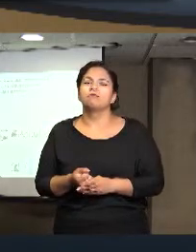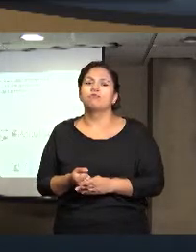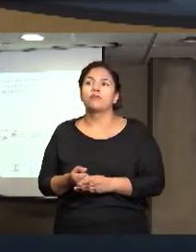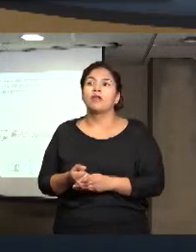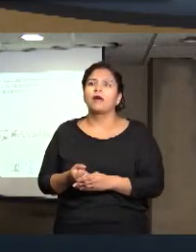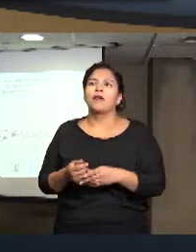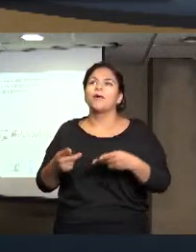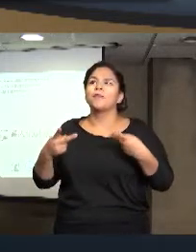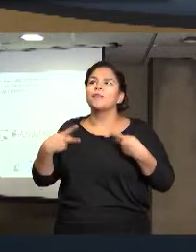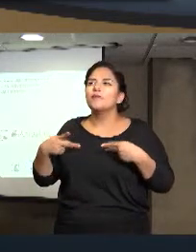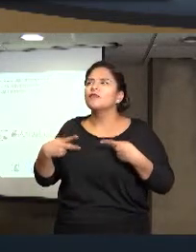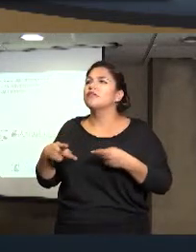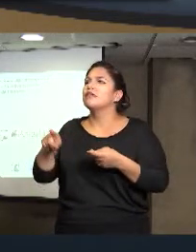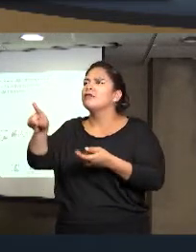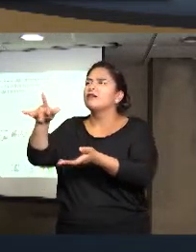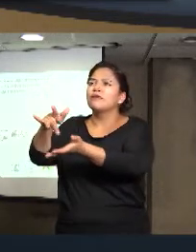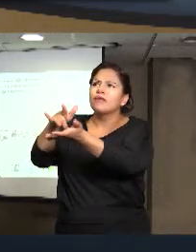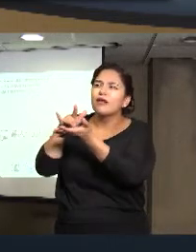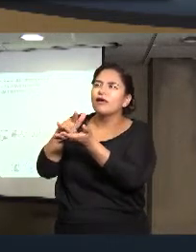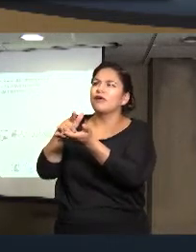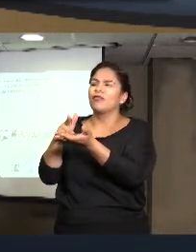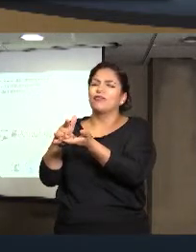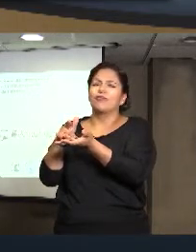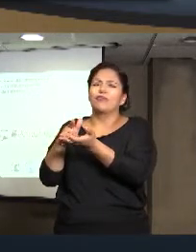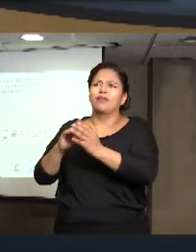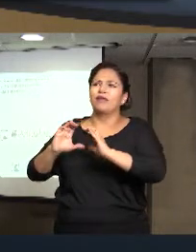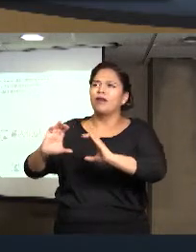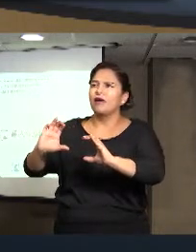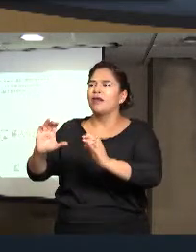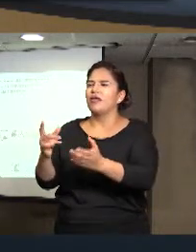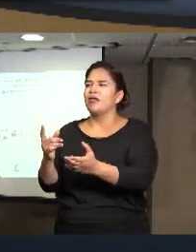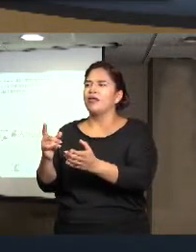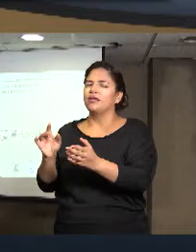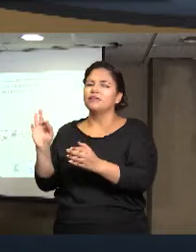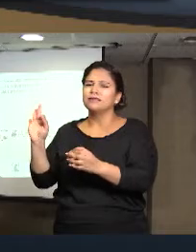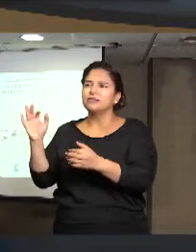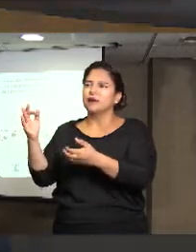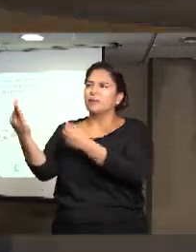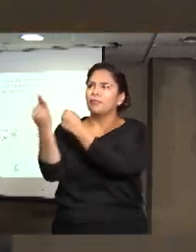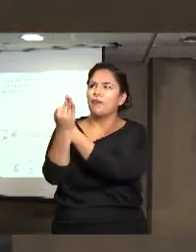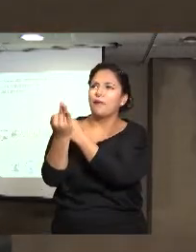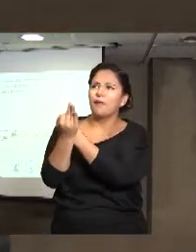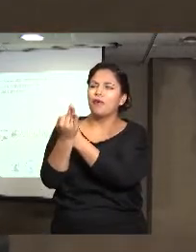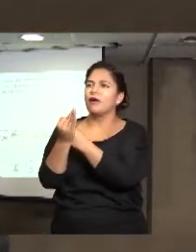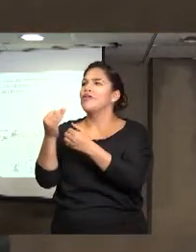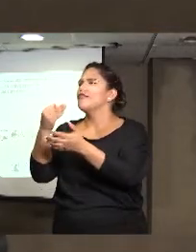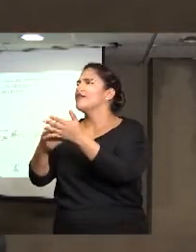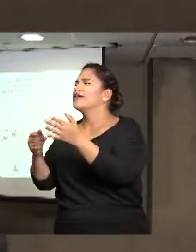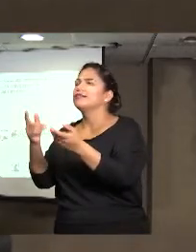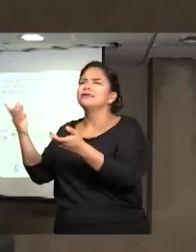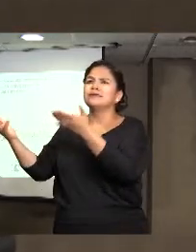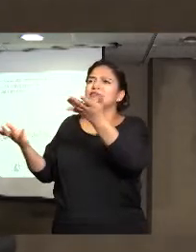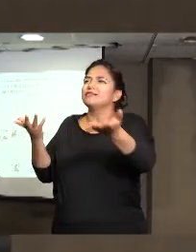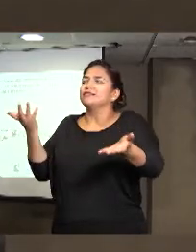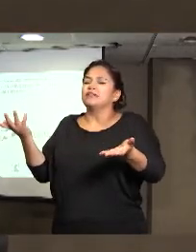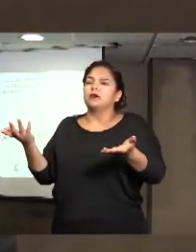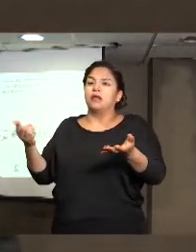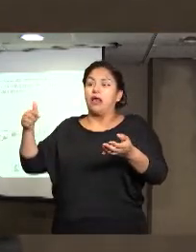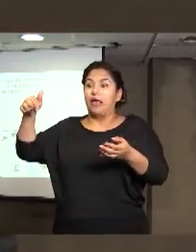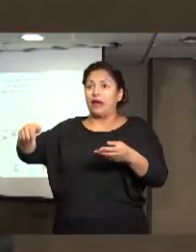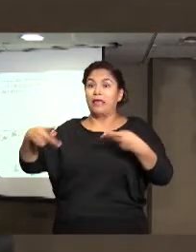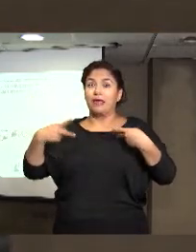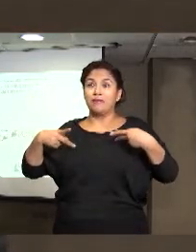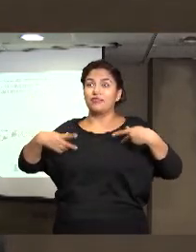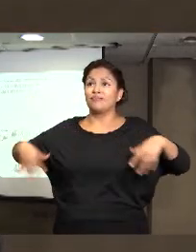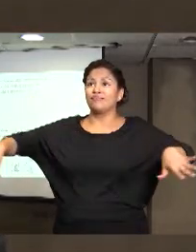falta de refugios. La falta de refugios también es un problema complejo. Esto es algo que la sociedad civil ha tenido que tomar en sus manos. Existe un refugio